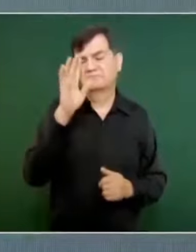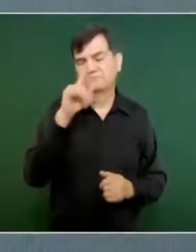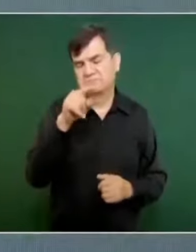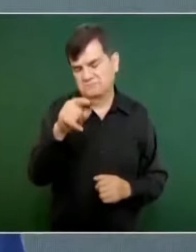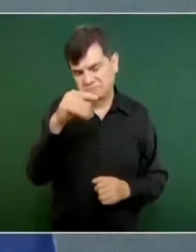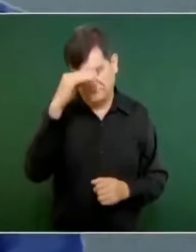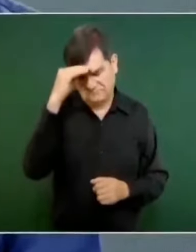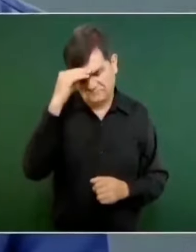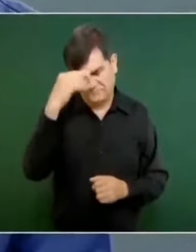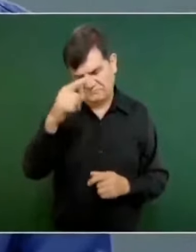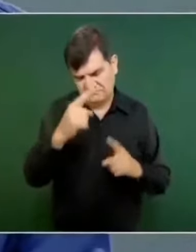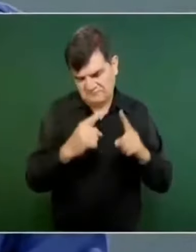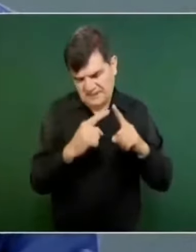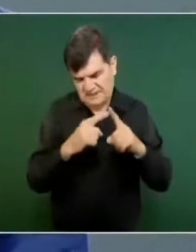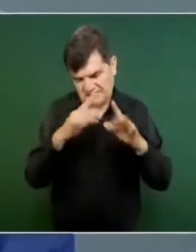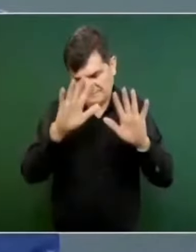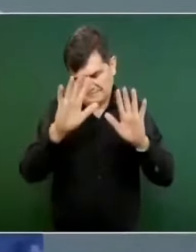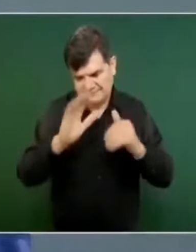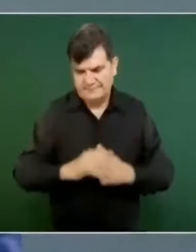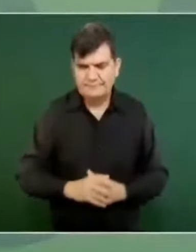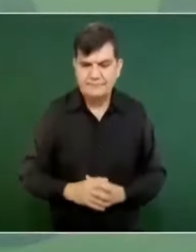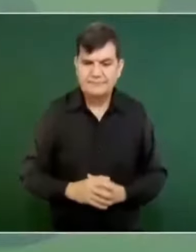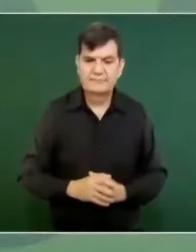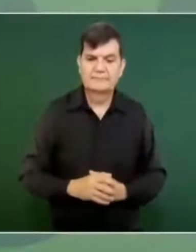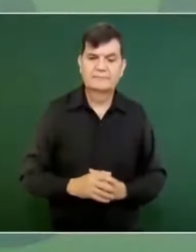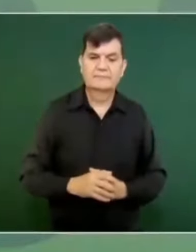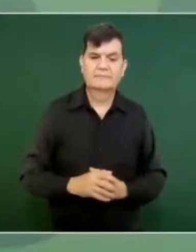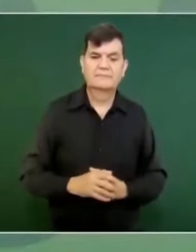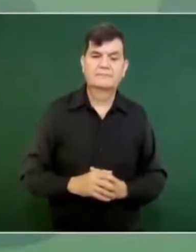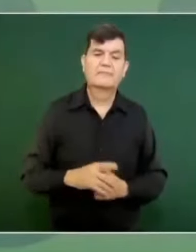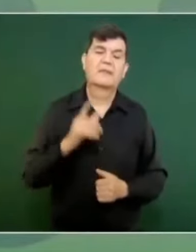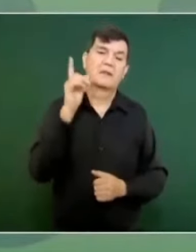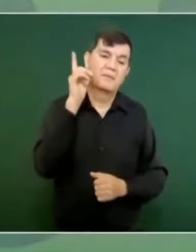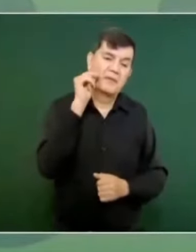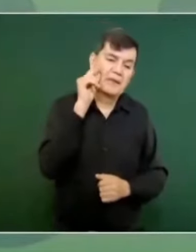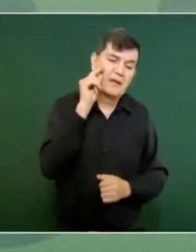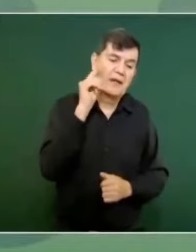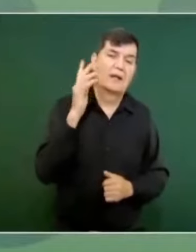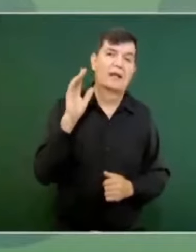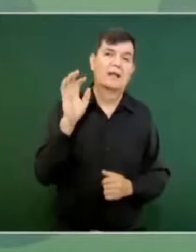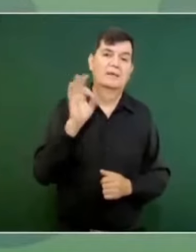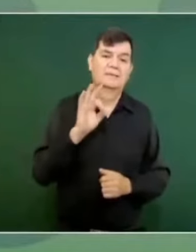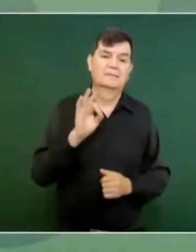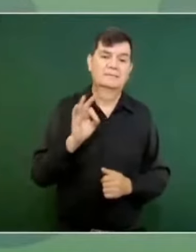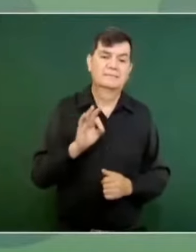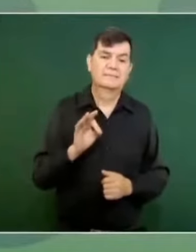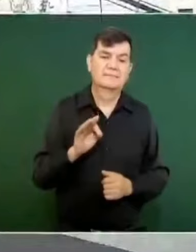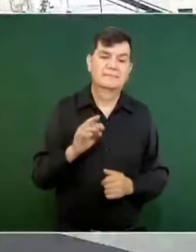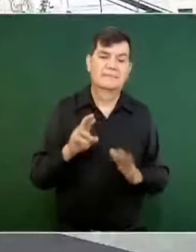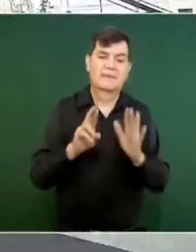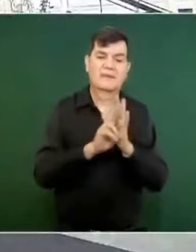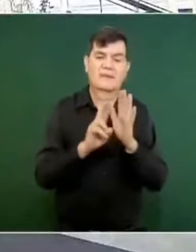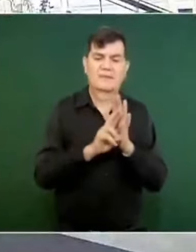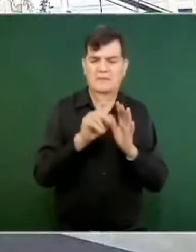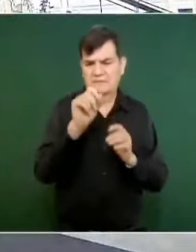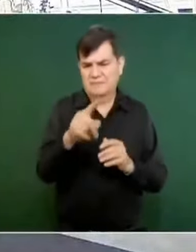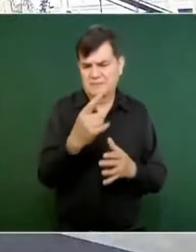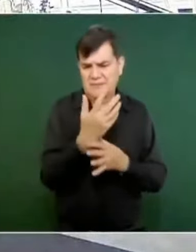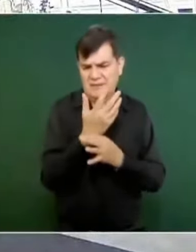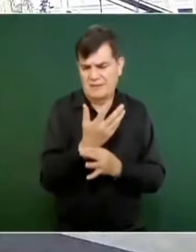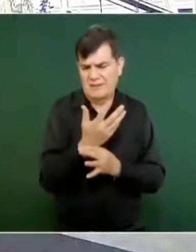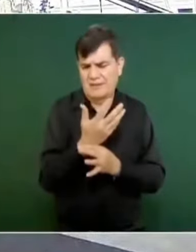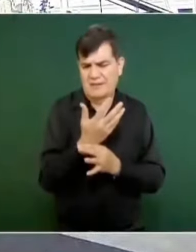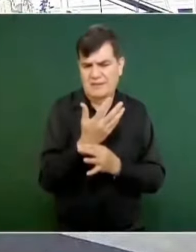a ver si para mañana o para… el Reforma mismo nos va a decir